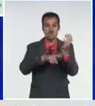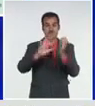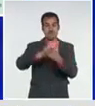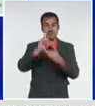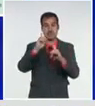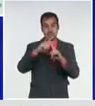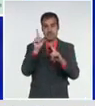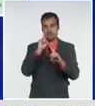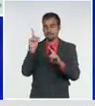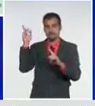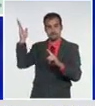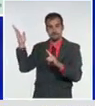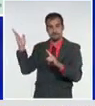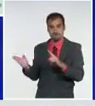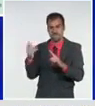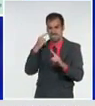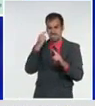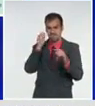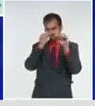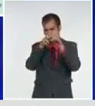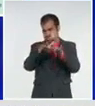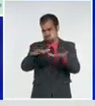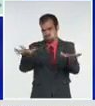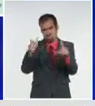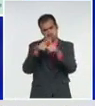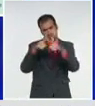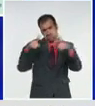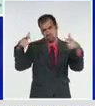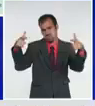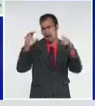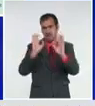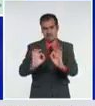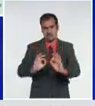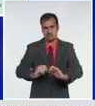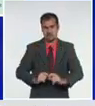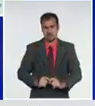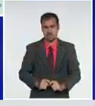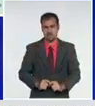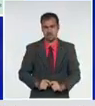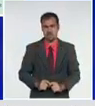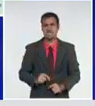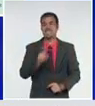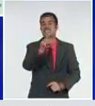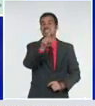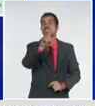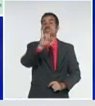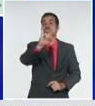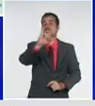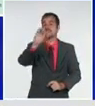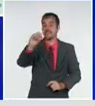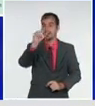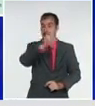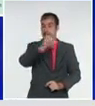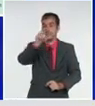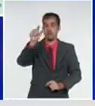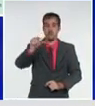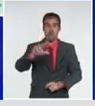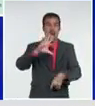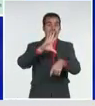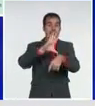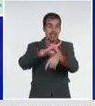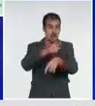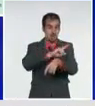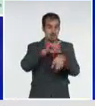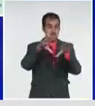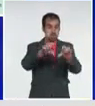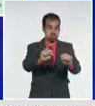una transmisión muy elevada. 160 casos autóctonos, 43 más